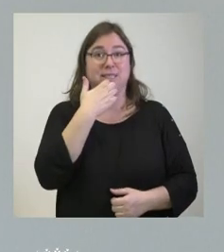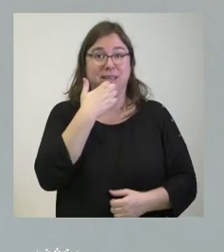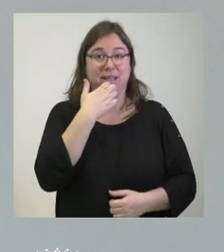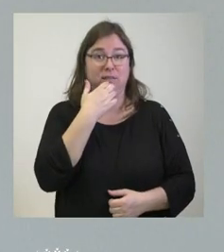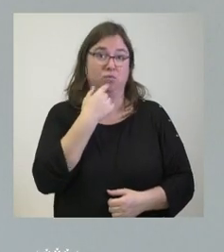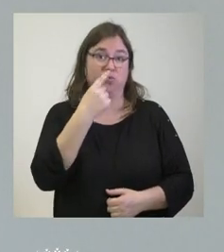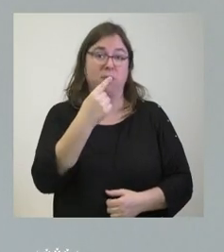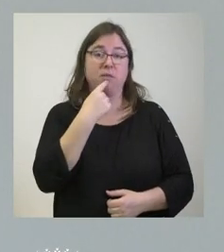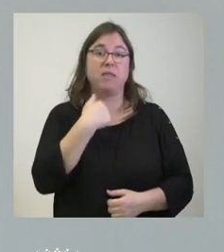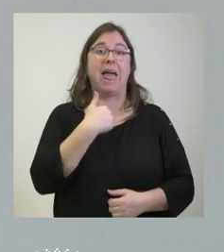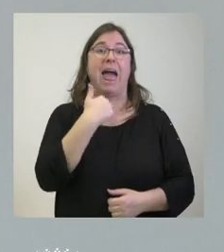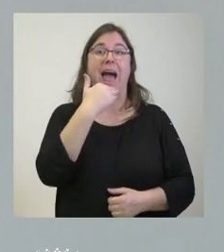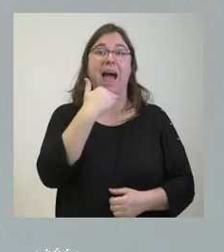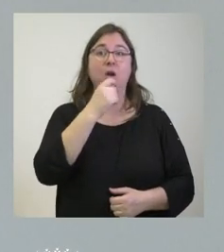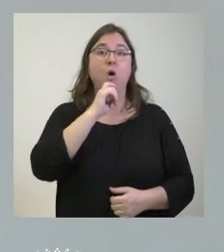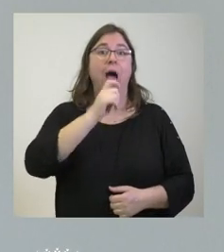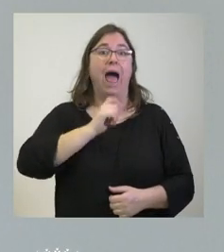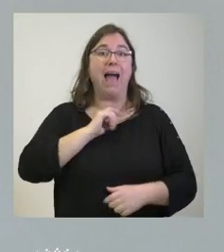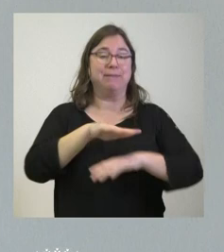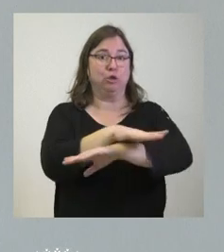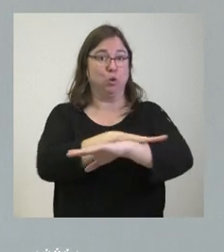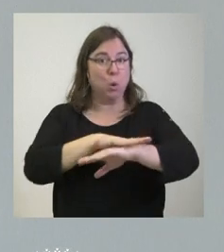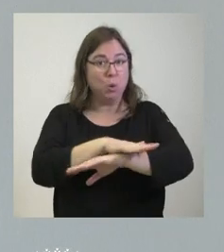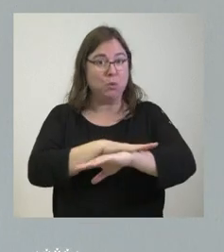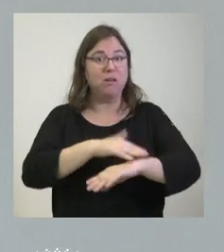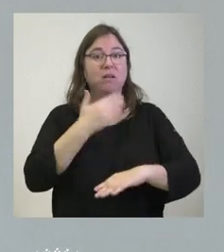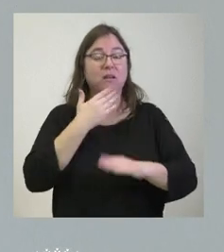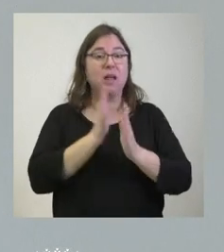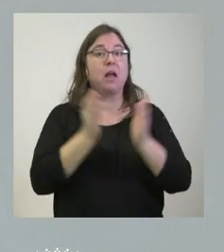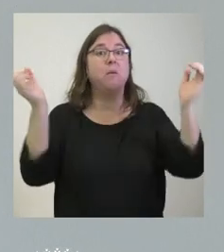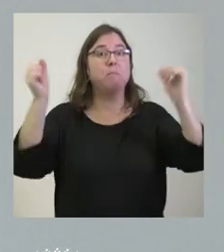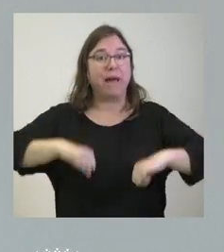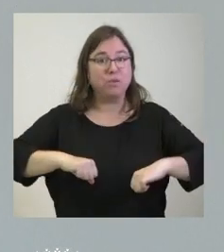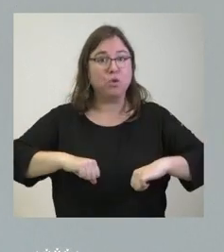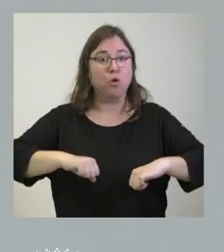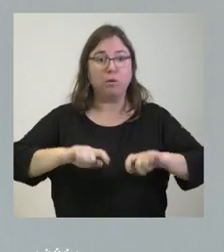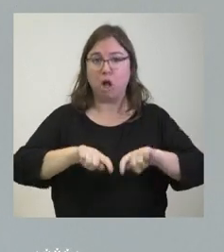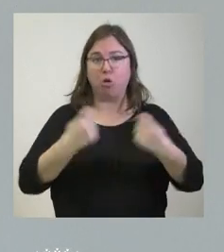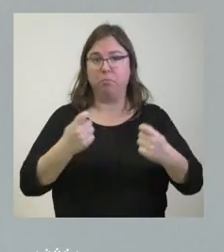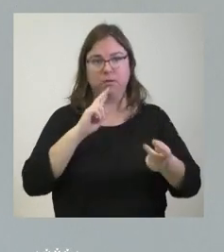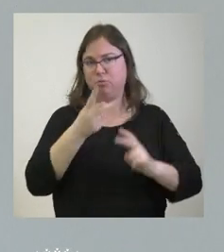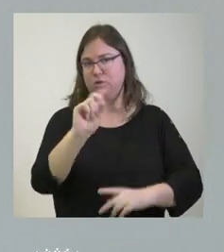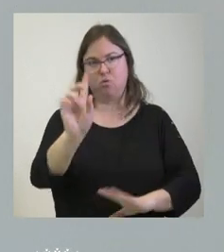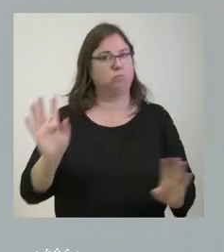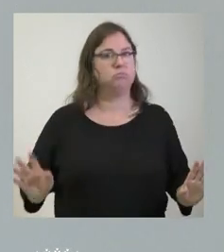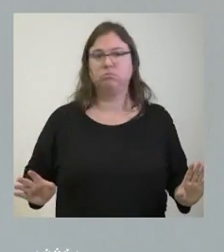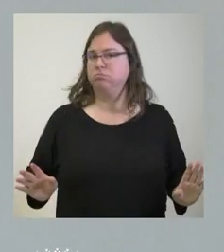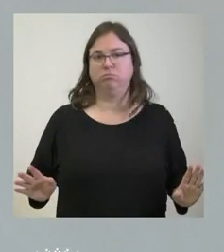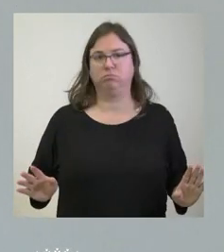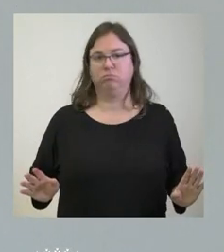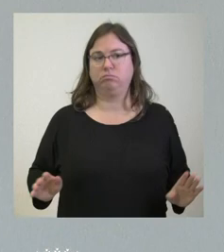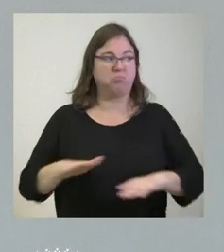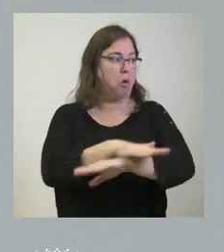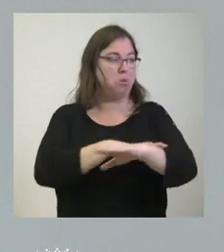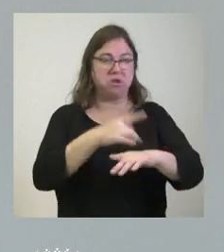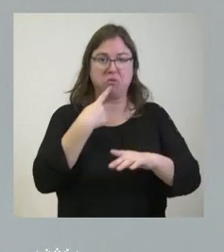recibido alguna señal dentro del gobierno de que el pacto se pueda romper yo le digo que no dentro del gobierno nadie lo ha